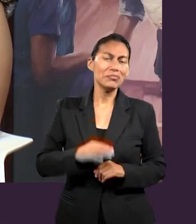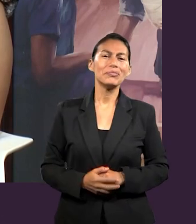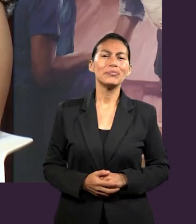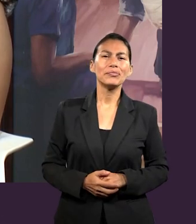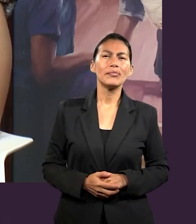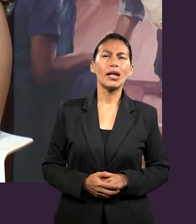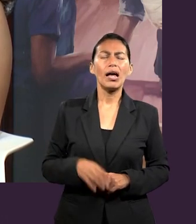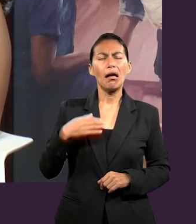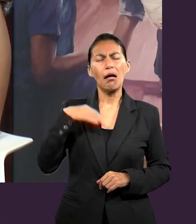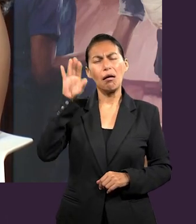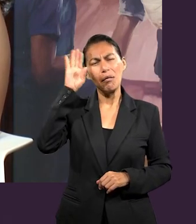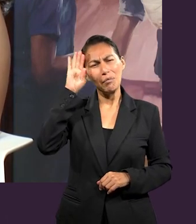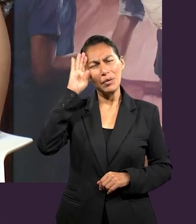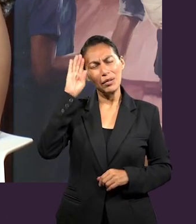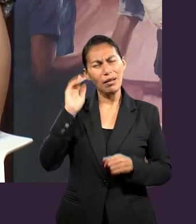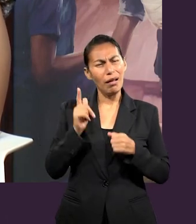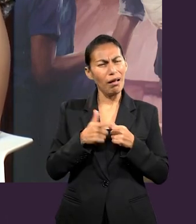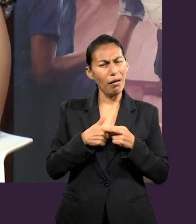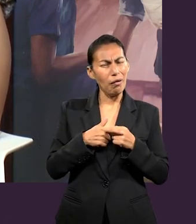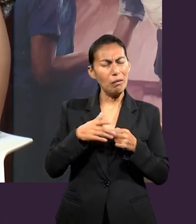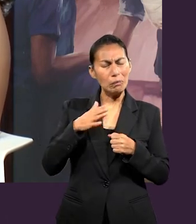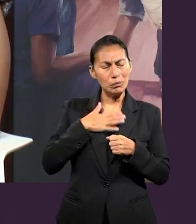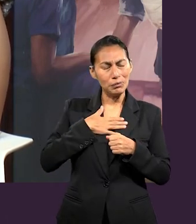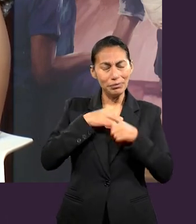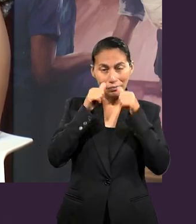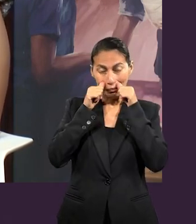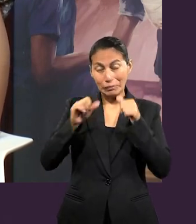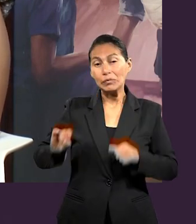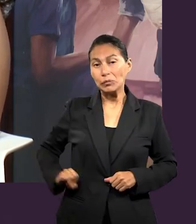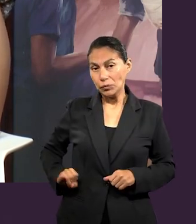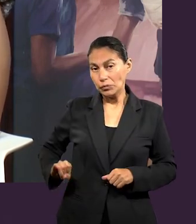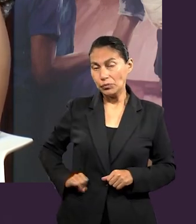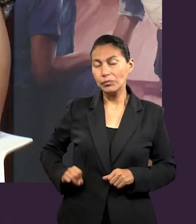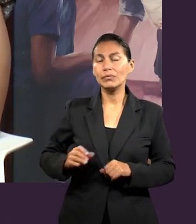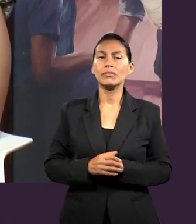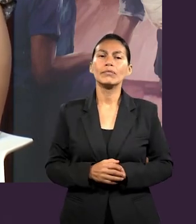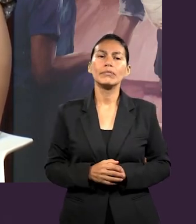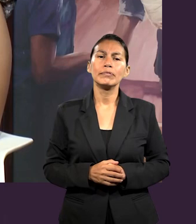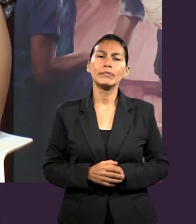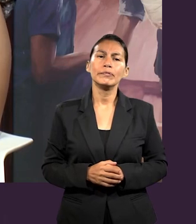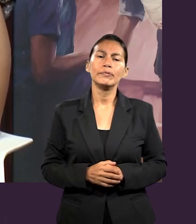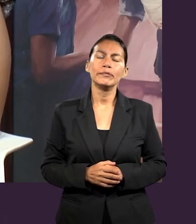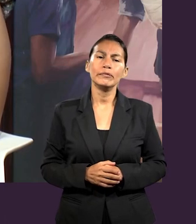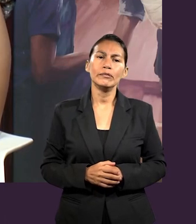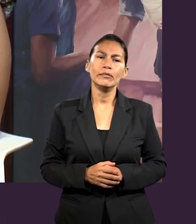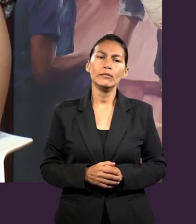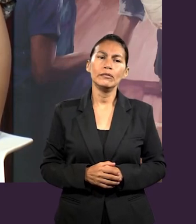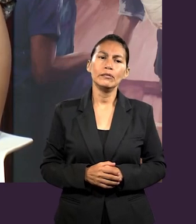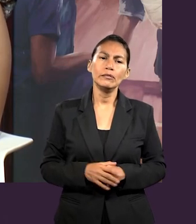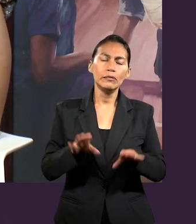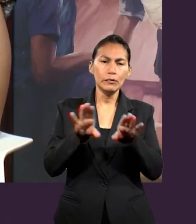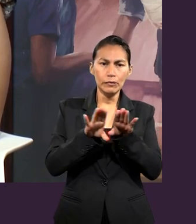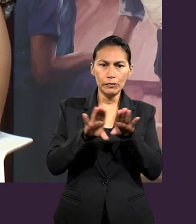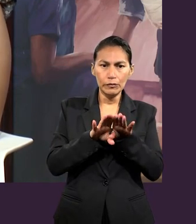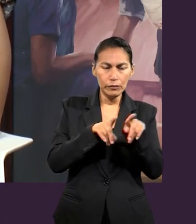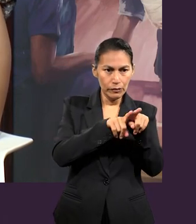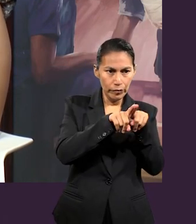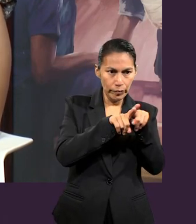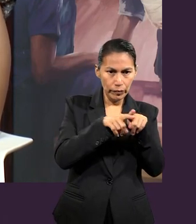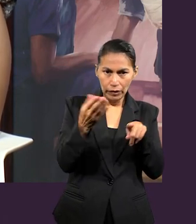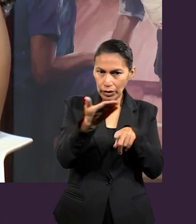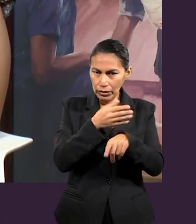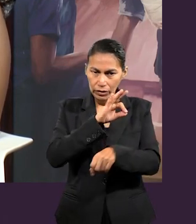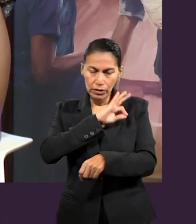Yo creo que también algo bastante importante que resaltar que me llamó mucho la atención en esta lección es hablar acerca de la solidaridad